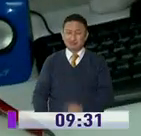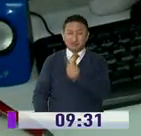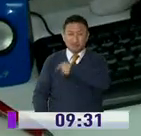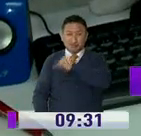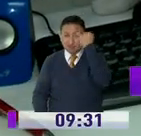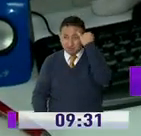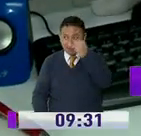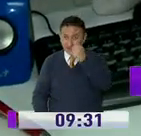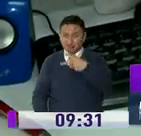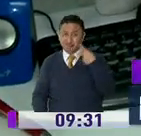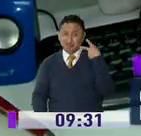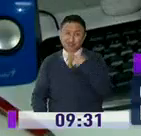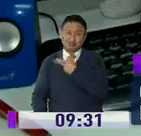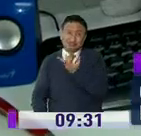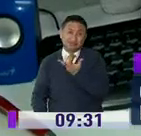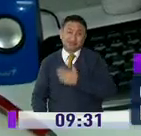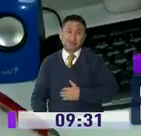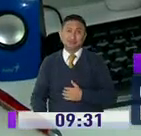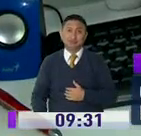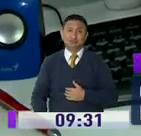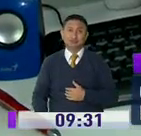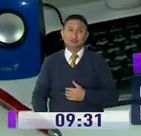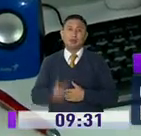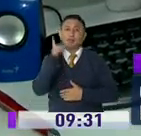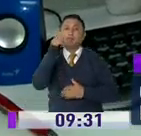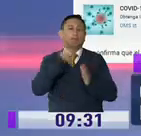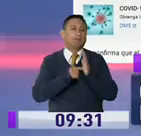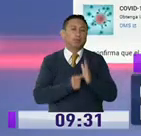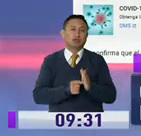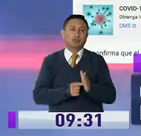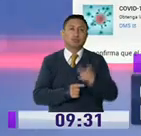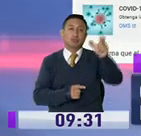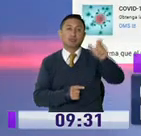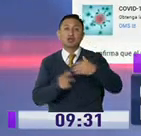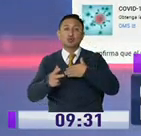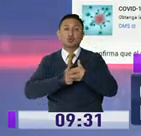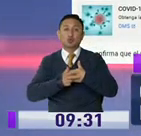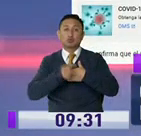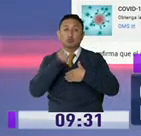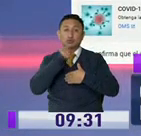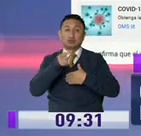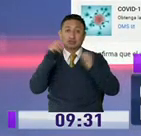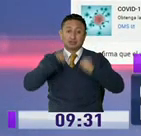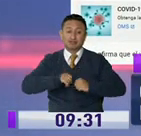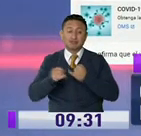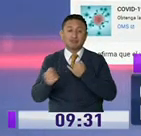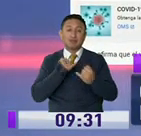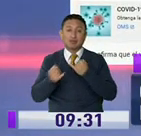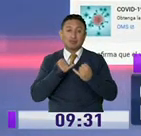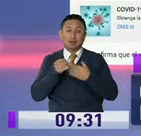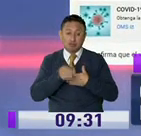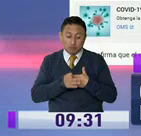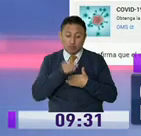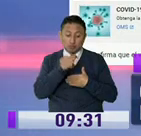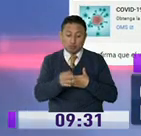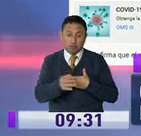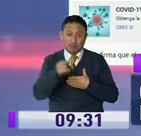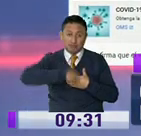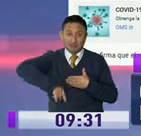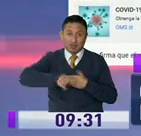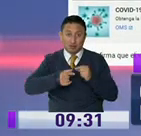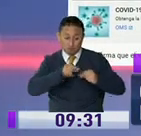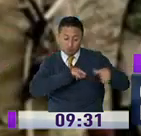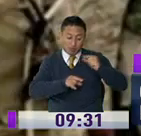hipótesis están llenas de datos inexactos. Por ejemplo, un usuario en YouTube promocionaba la idea de que el virus del COVID-19 fue creado en un